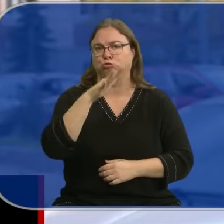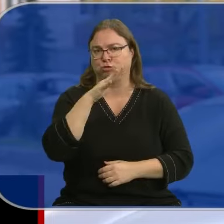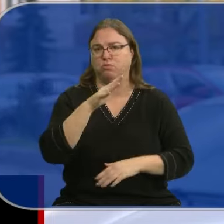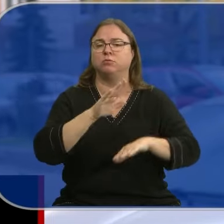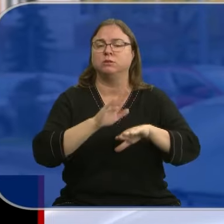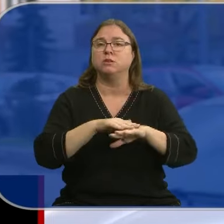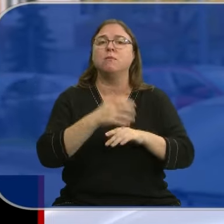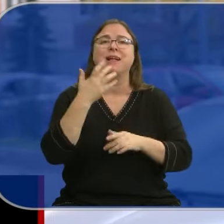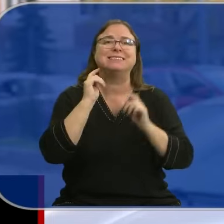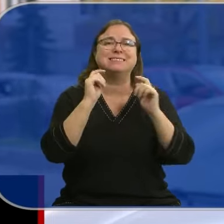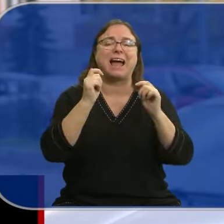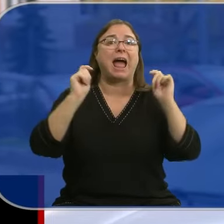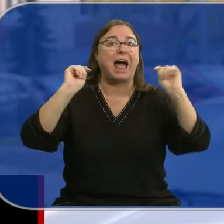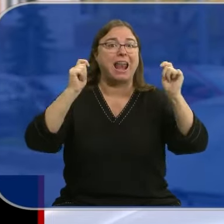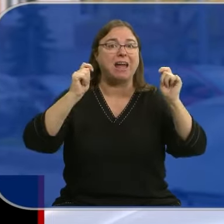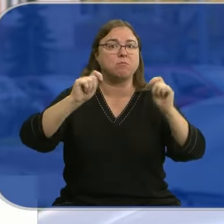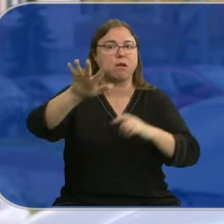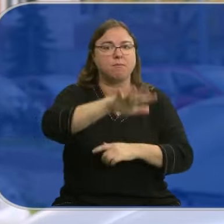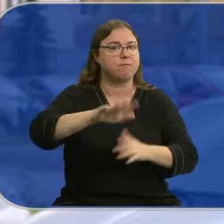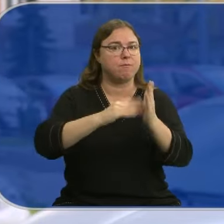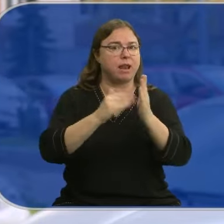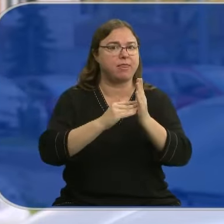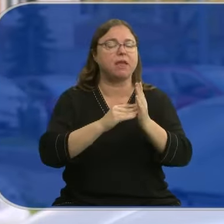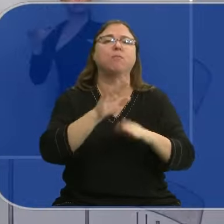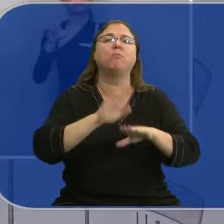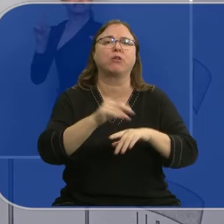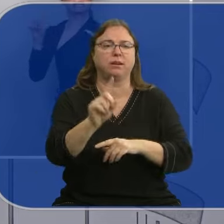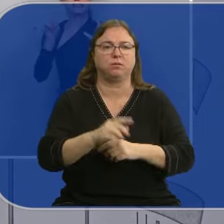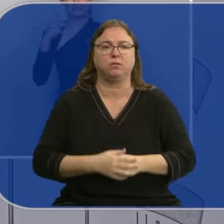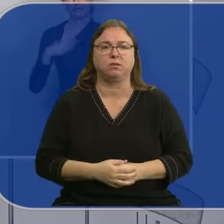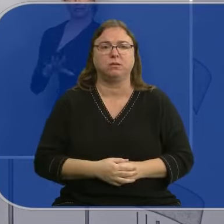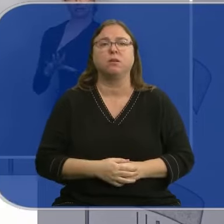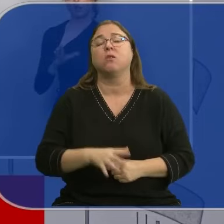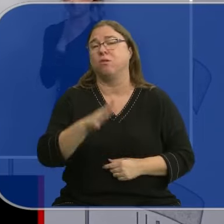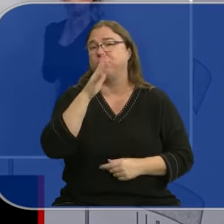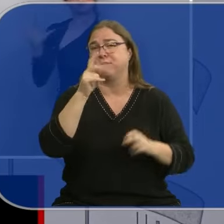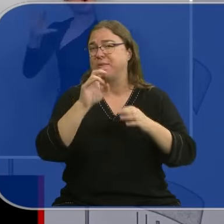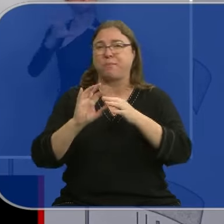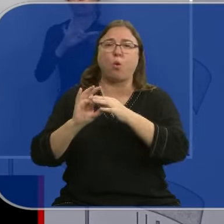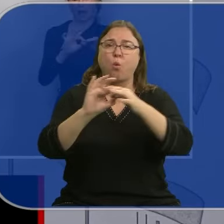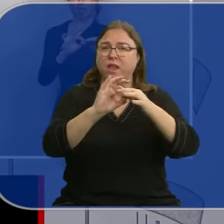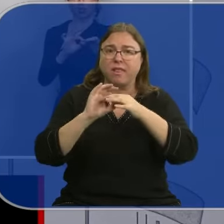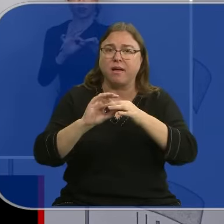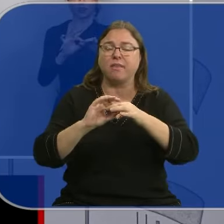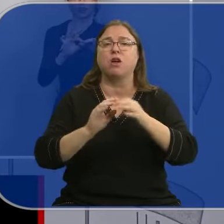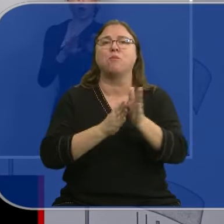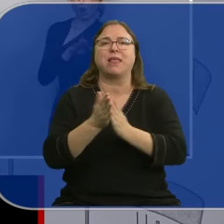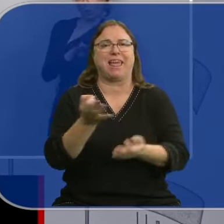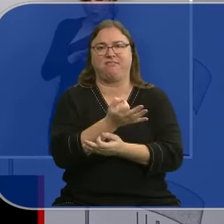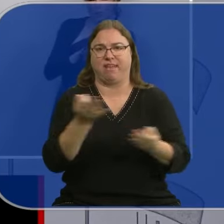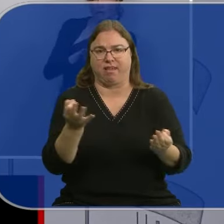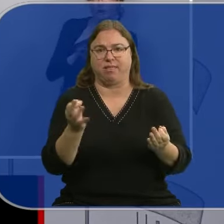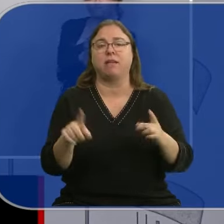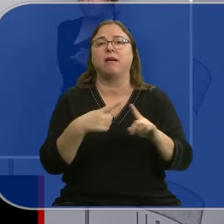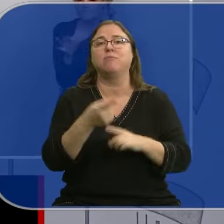descartar el estado de alarma en Valencia. Lo hacemos por razones de unidad, lo hacemos por motivaciones de eficacia,